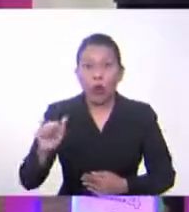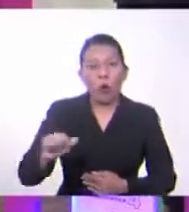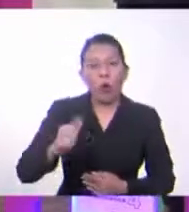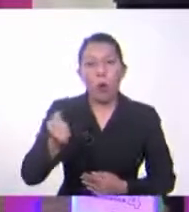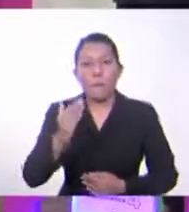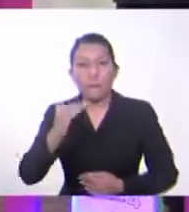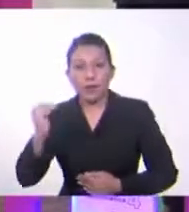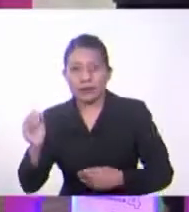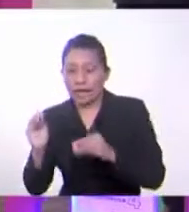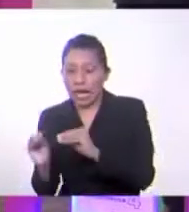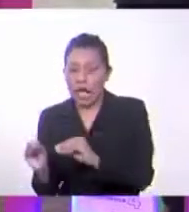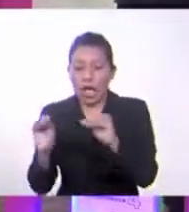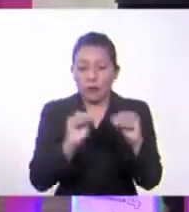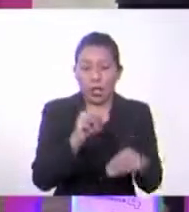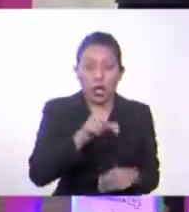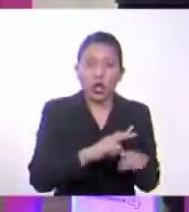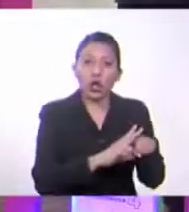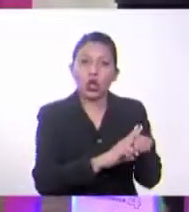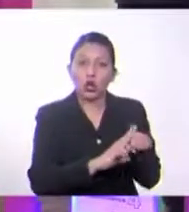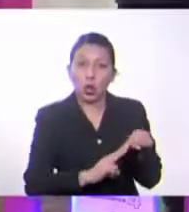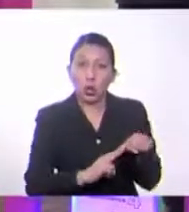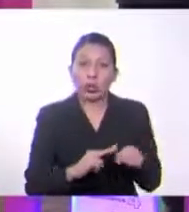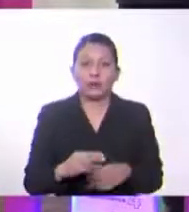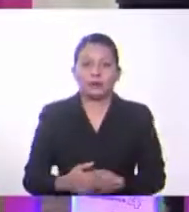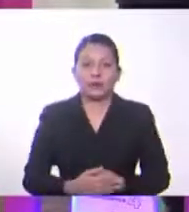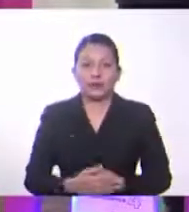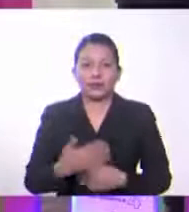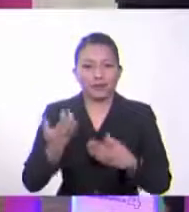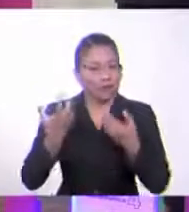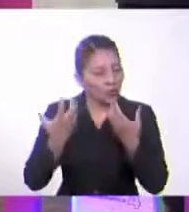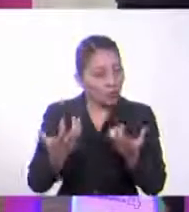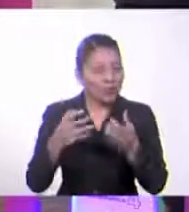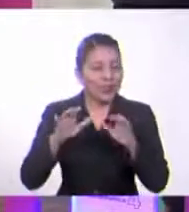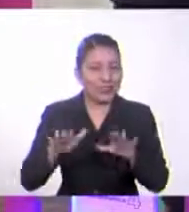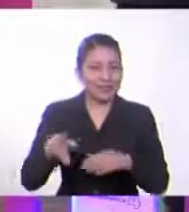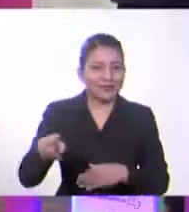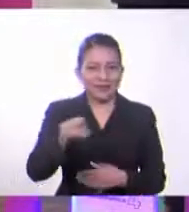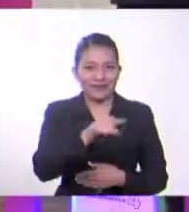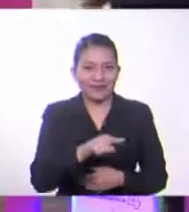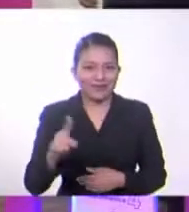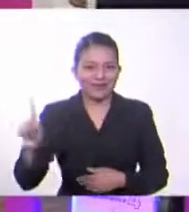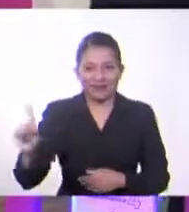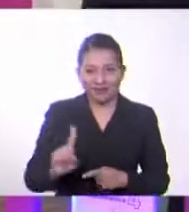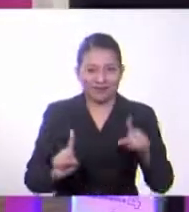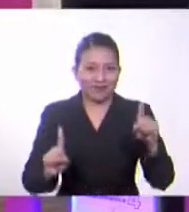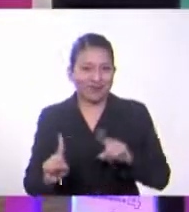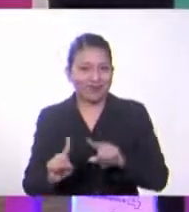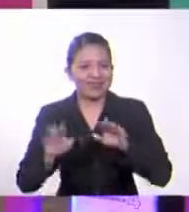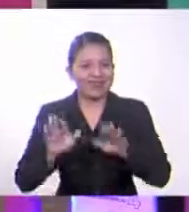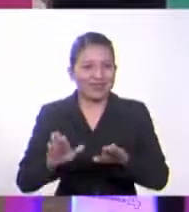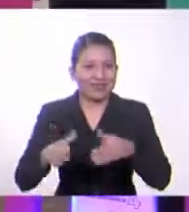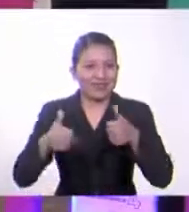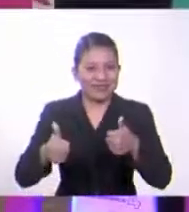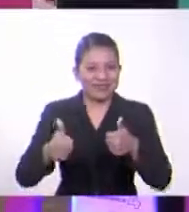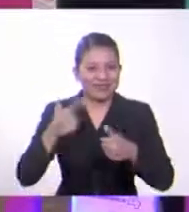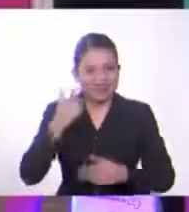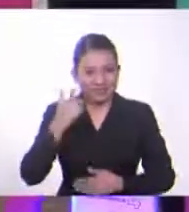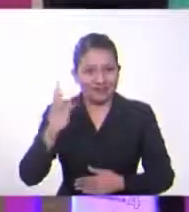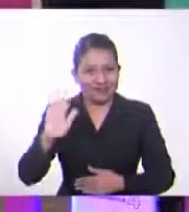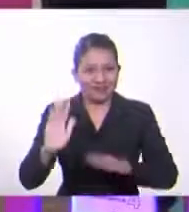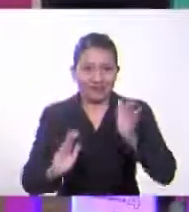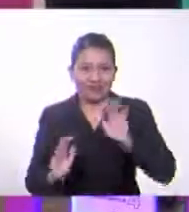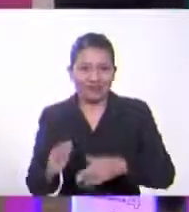caso en dólares, porque todas teníamos una moneda diferente. Así que, muchas gracias, Wendy, y muchas gracias, Anita, por acompañarnos en esta clase.